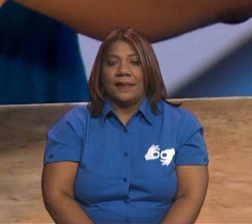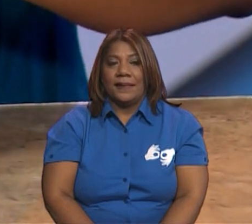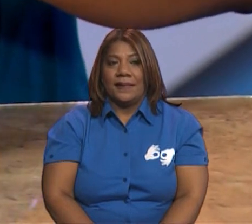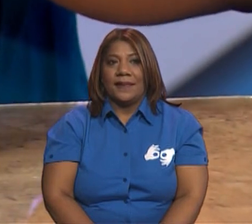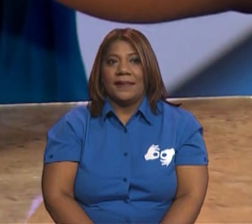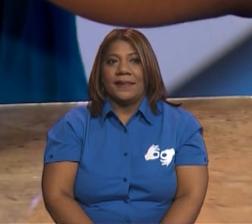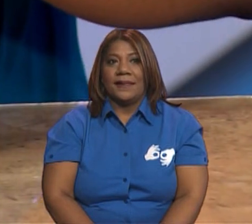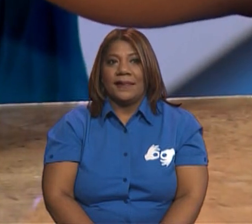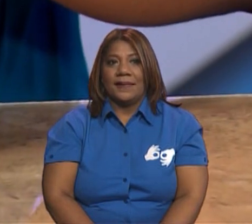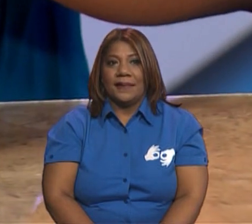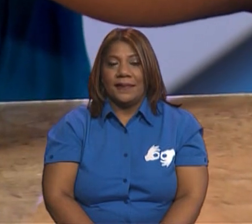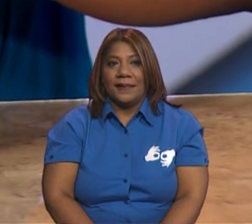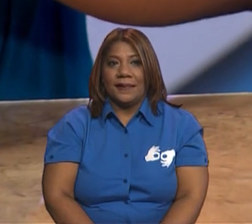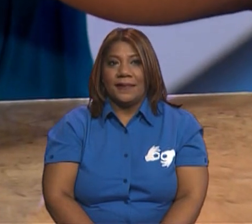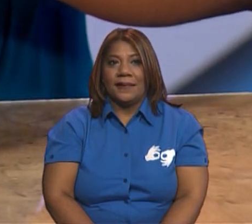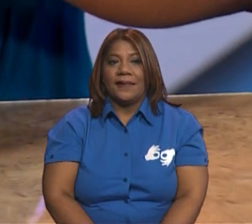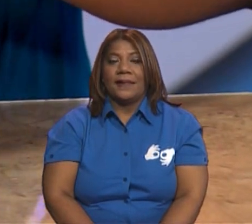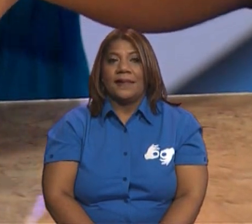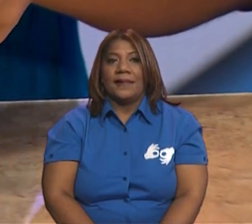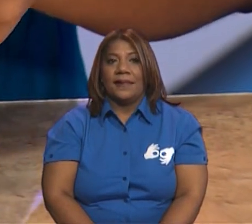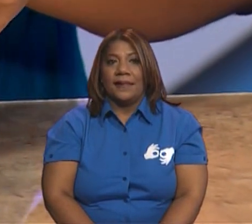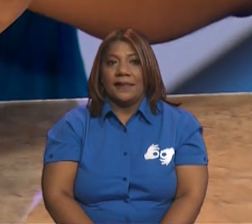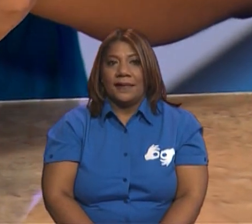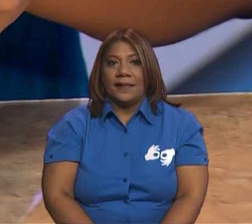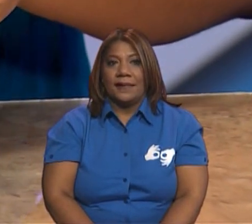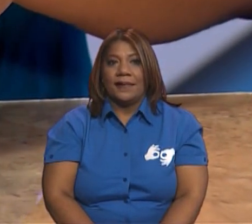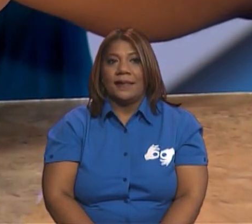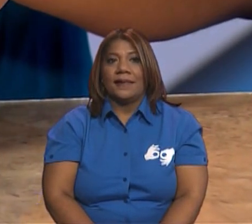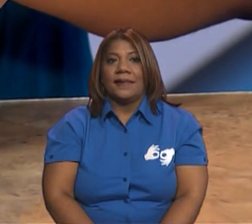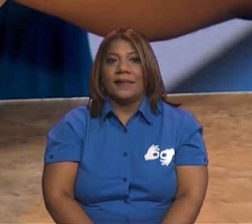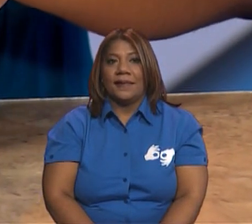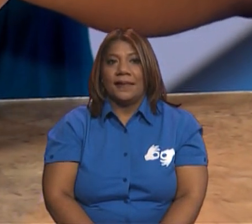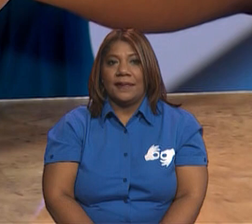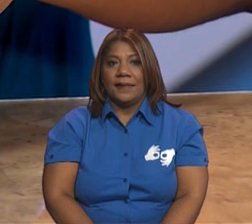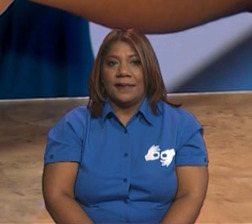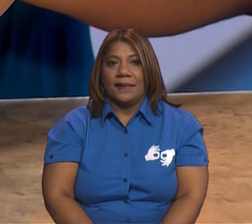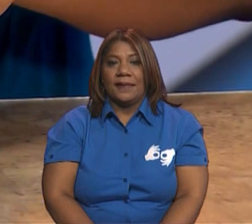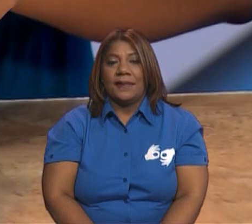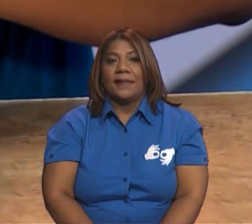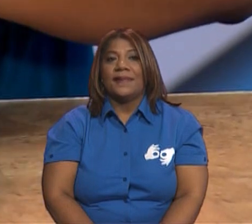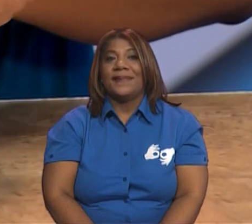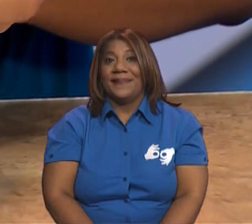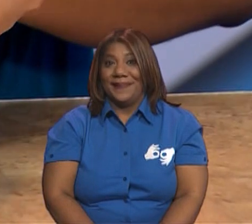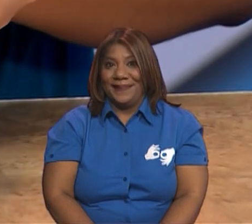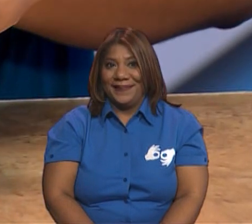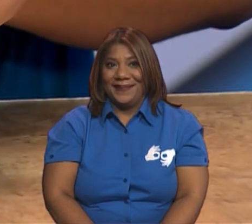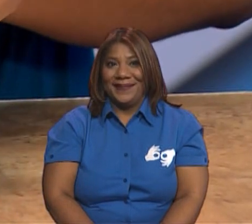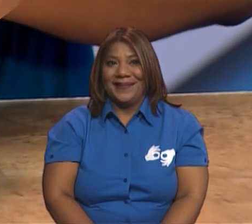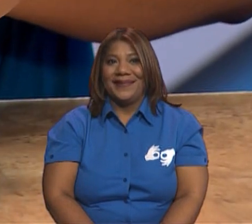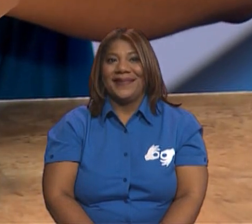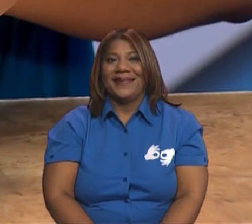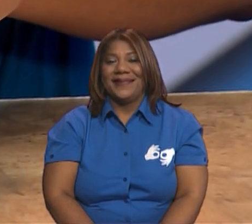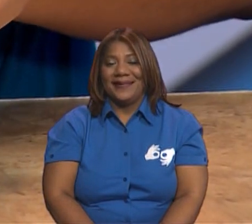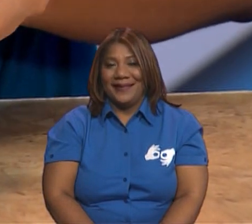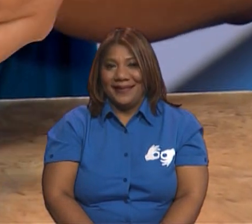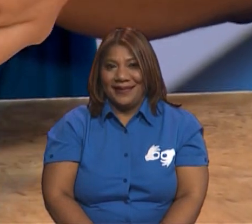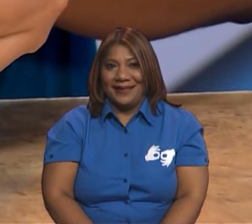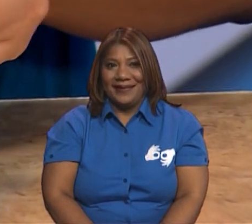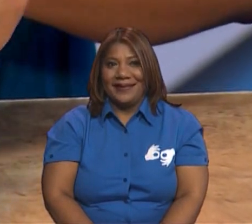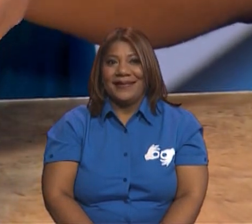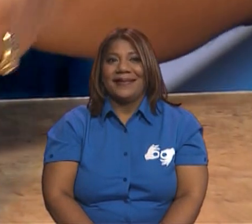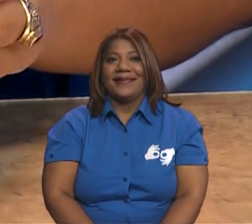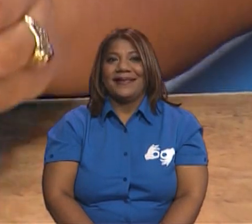Y en el otro extremo pongo los otros dos vértices y uno, mi